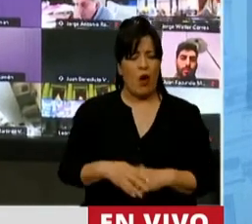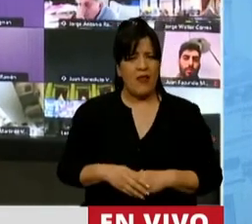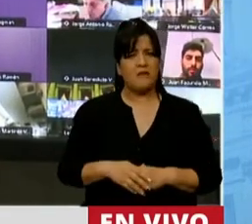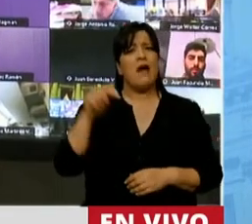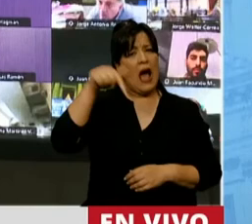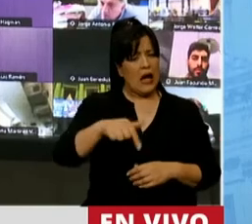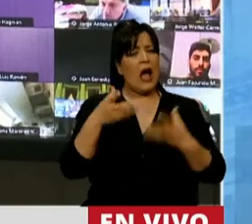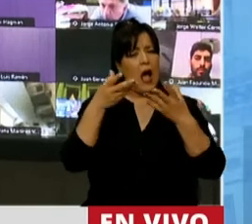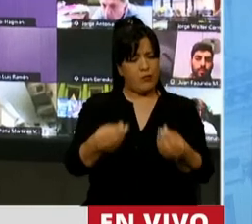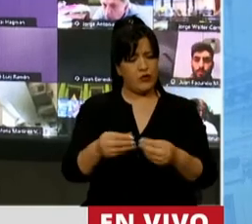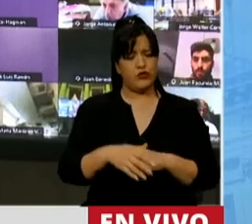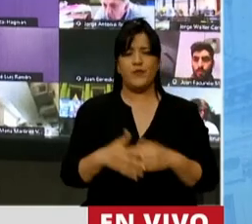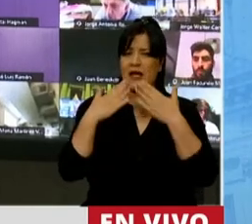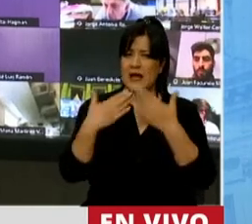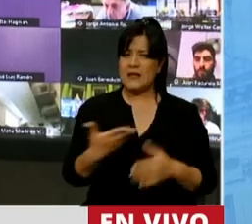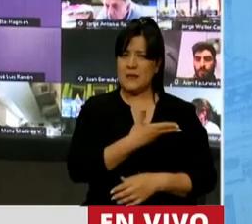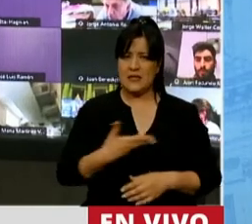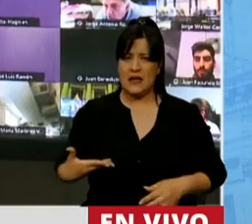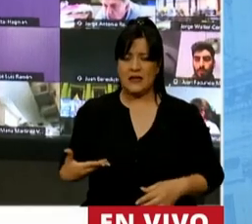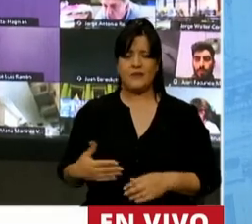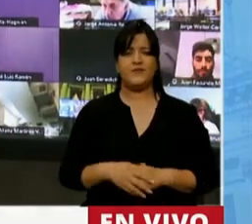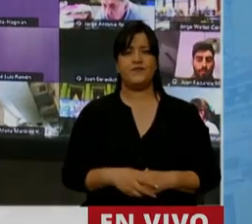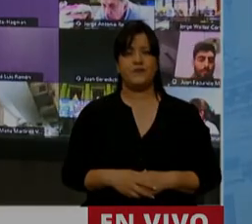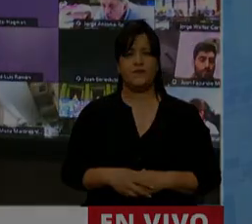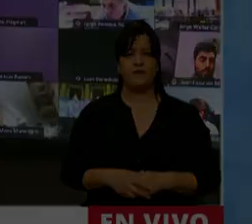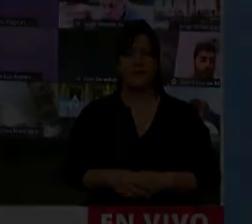Acá estamos para colaborar. Gracias, señor presidente. Gracias, diputada.